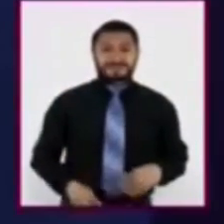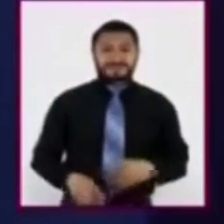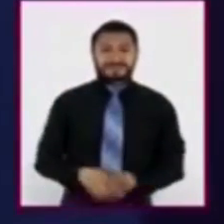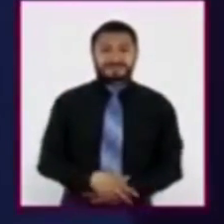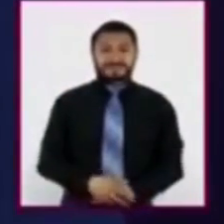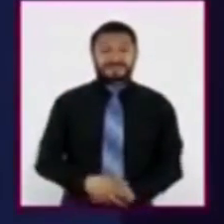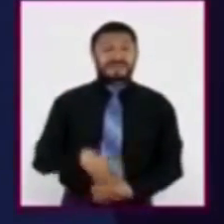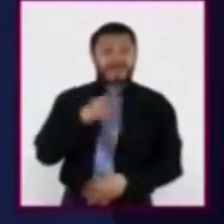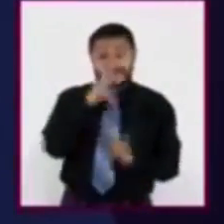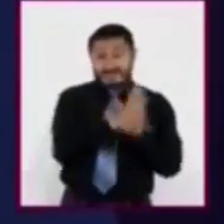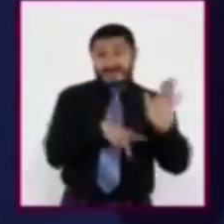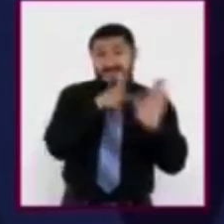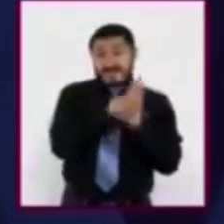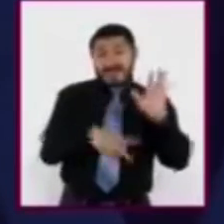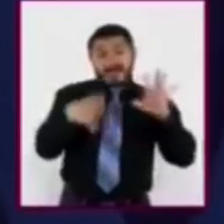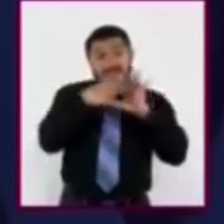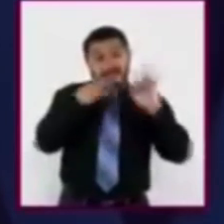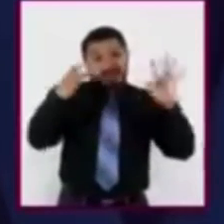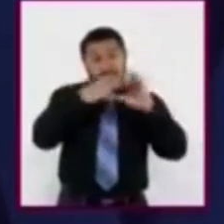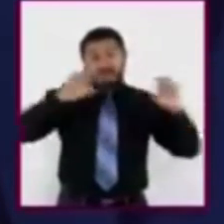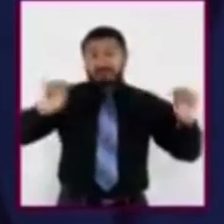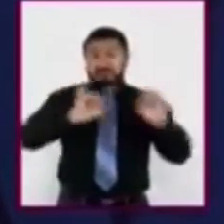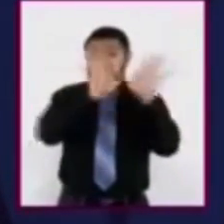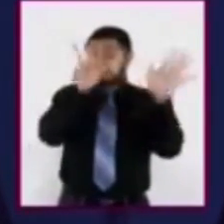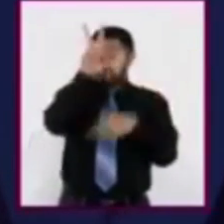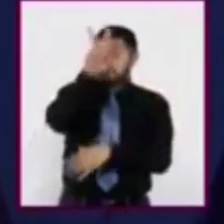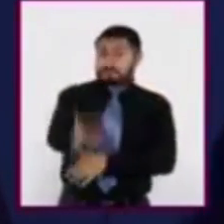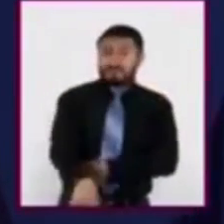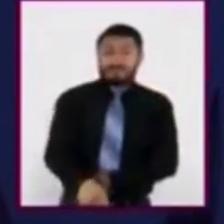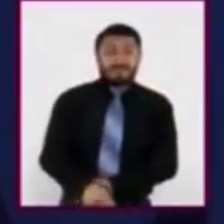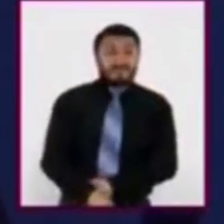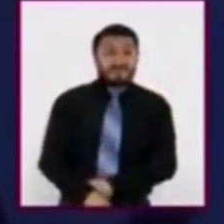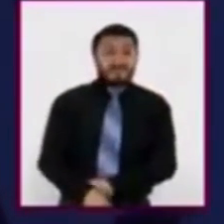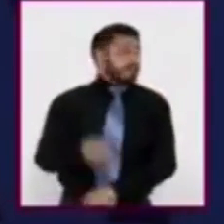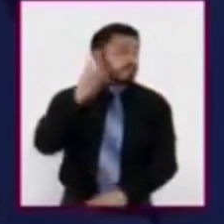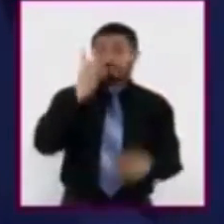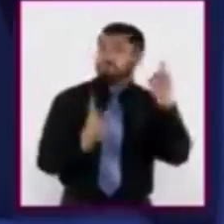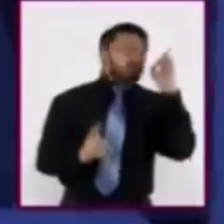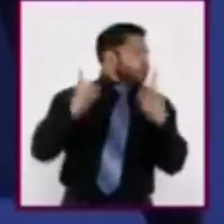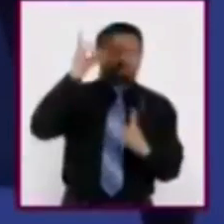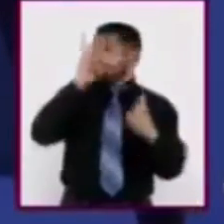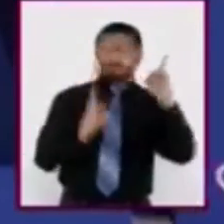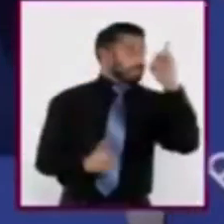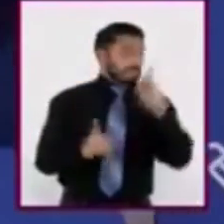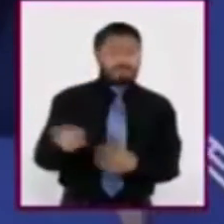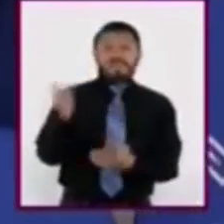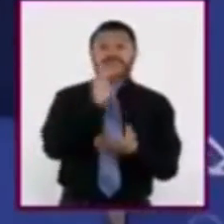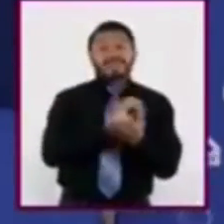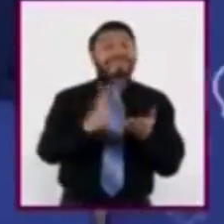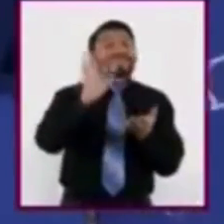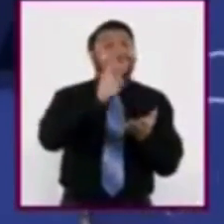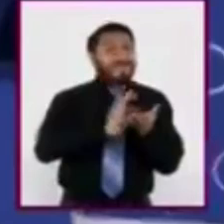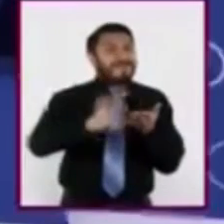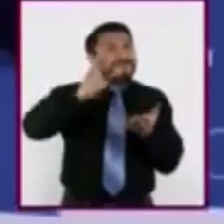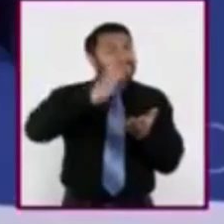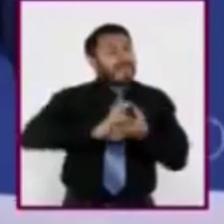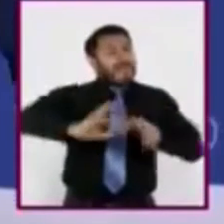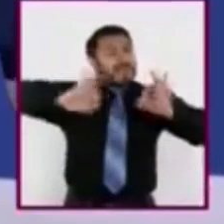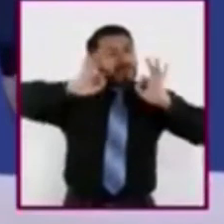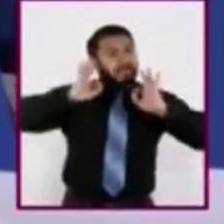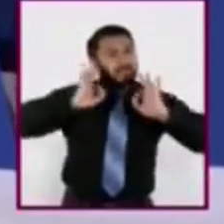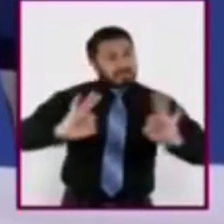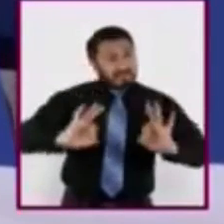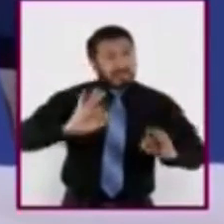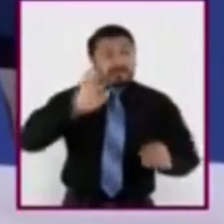El video lo explica muy claramente, maestro. No cabe duda de que hay que leer la nota detenidamente para saber